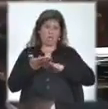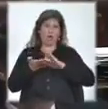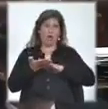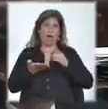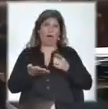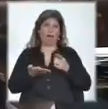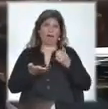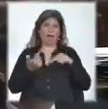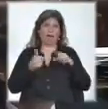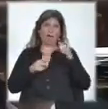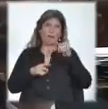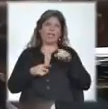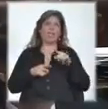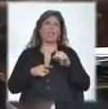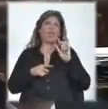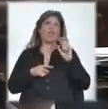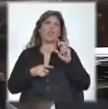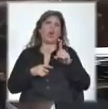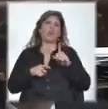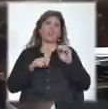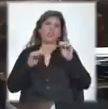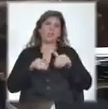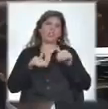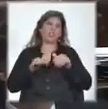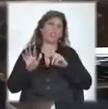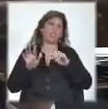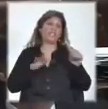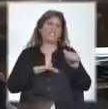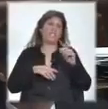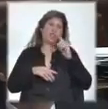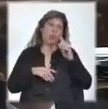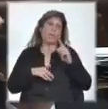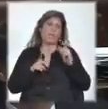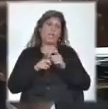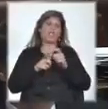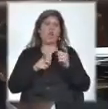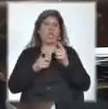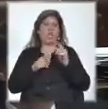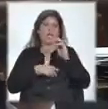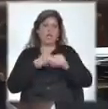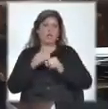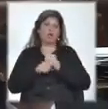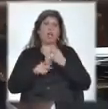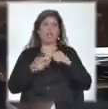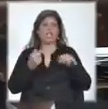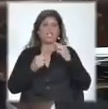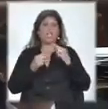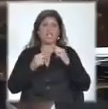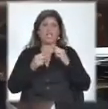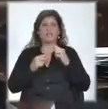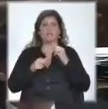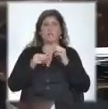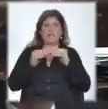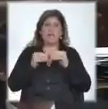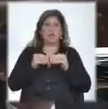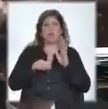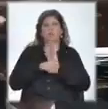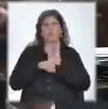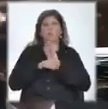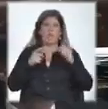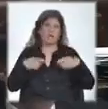Pero resulta que eso da 12.600.000 dólares por año. Entonces el cálculo de almacenero que nosotros hicimos y que al presidente de Afe